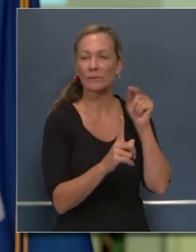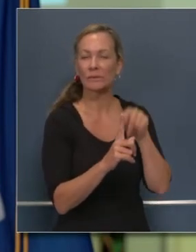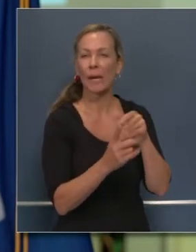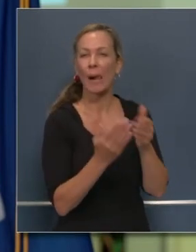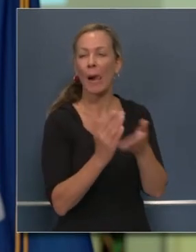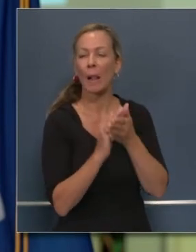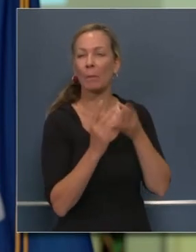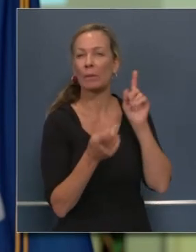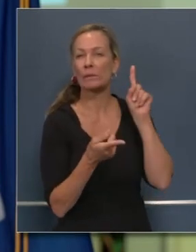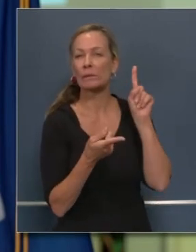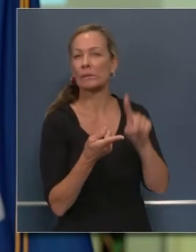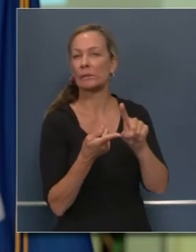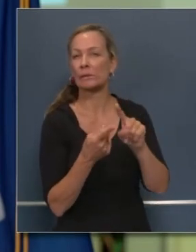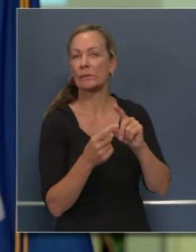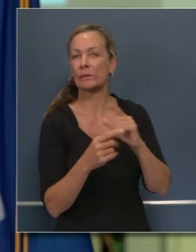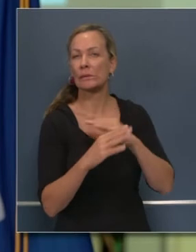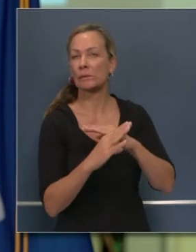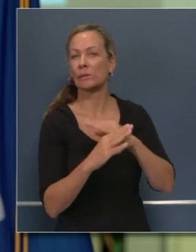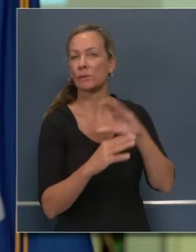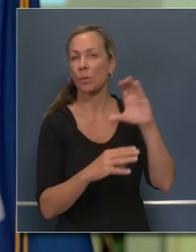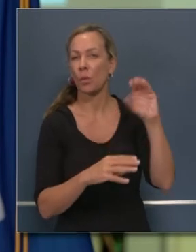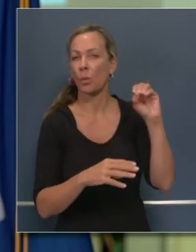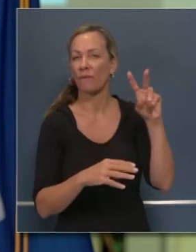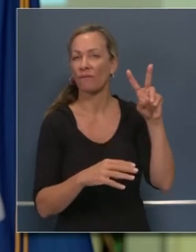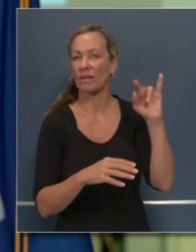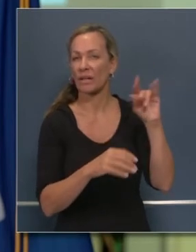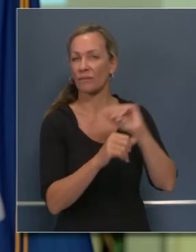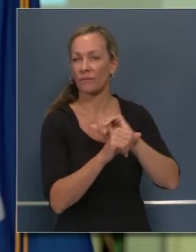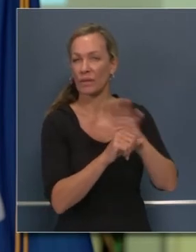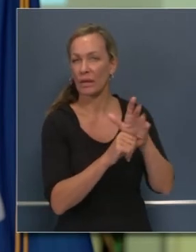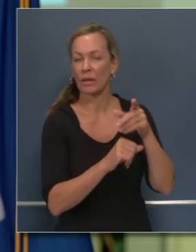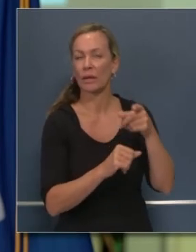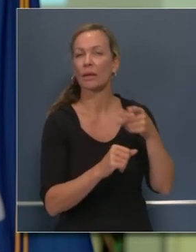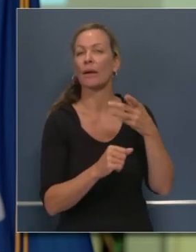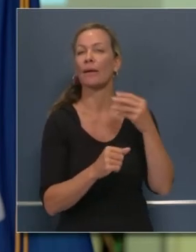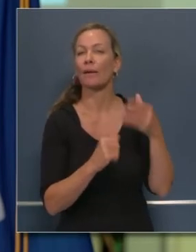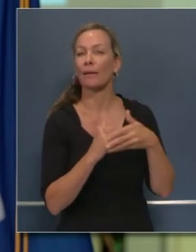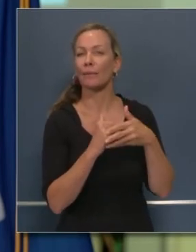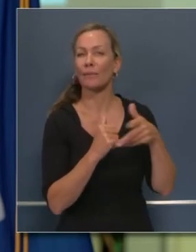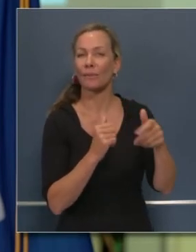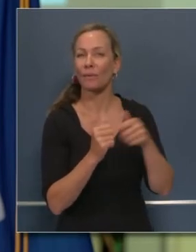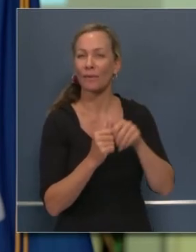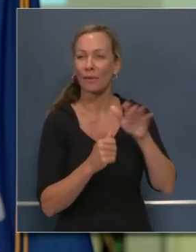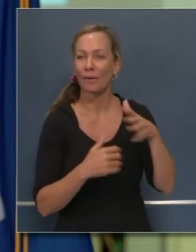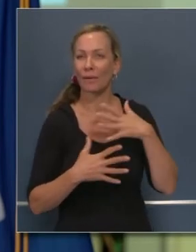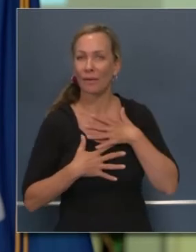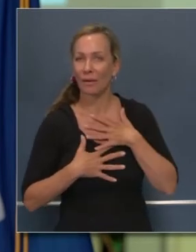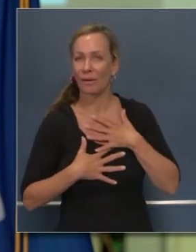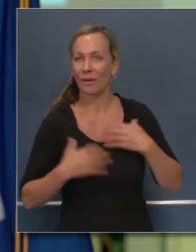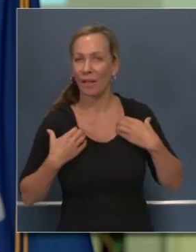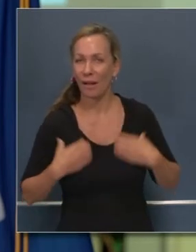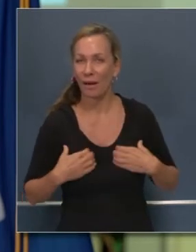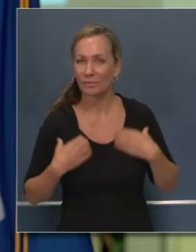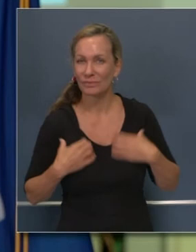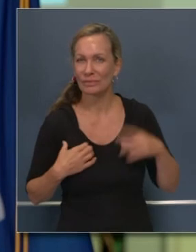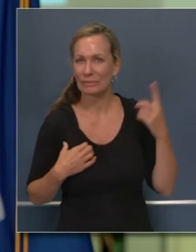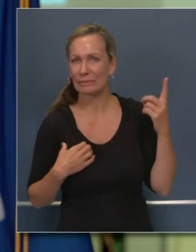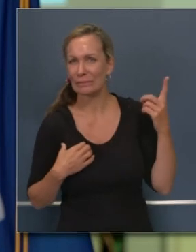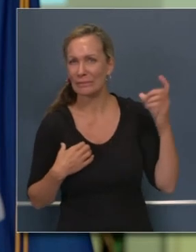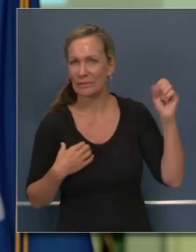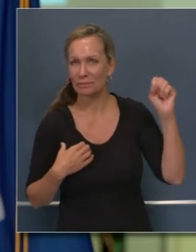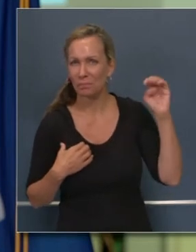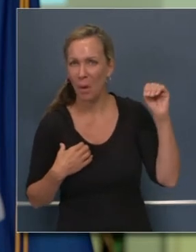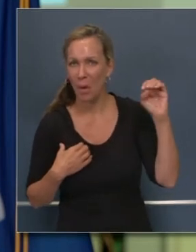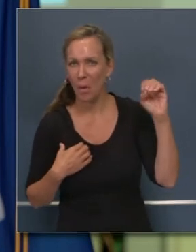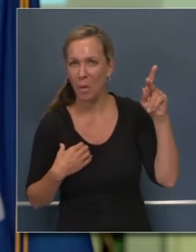lado, pero también asegurarnos de que no haya gente sufriendo por la inhalación de humo